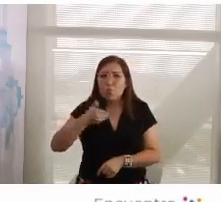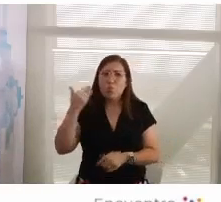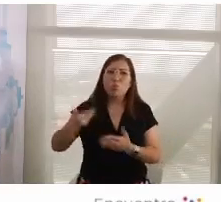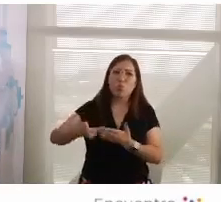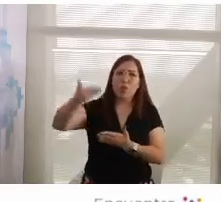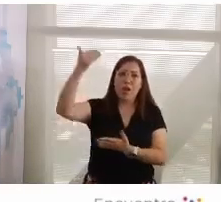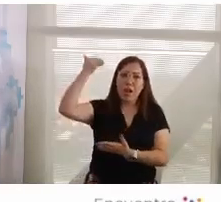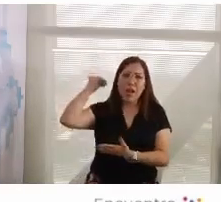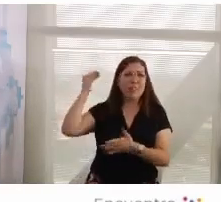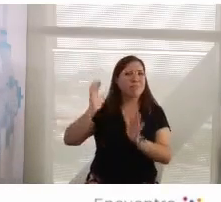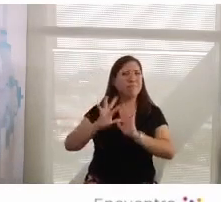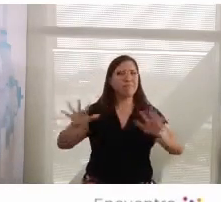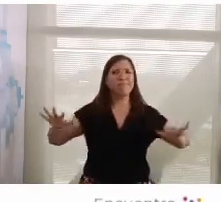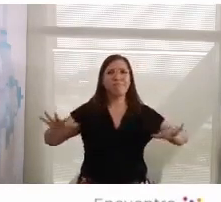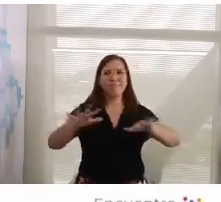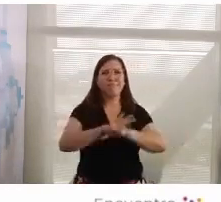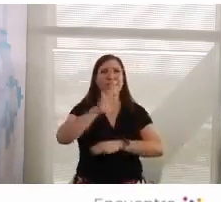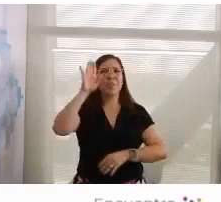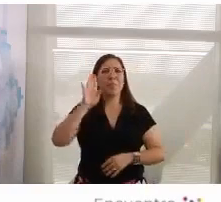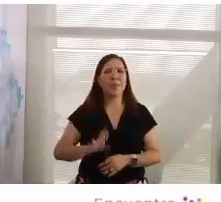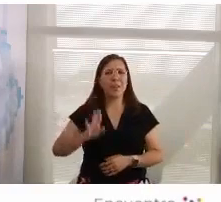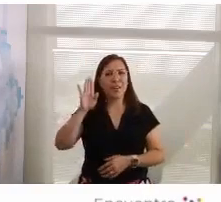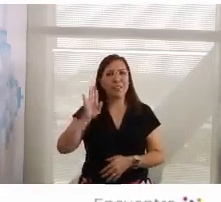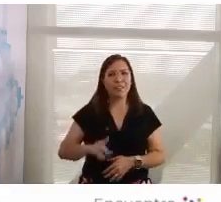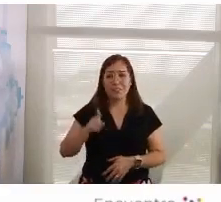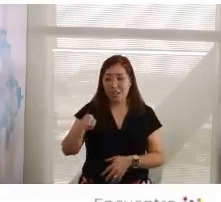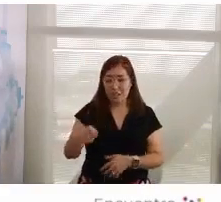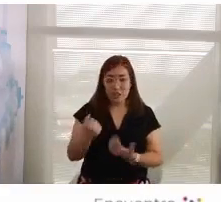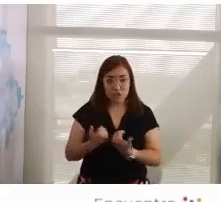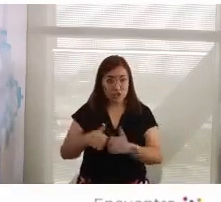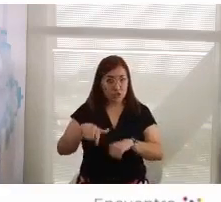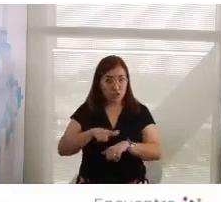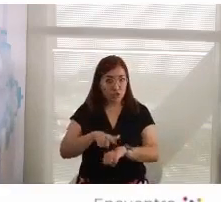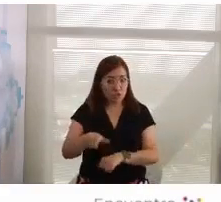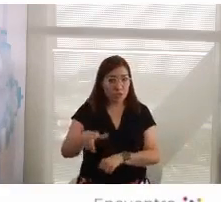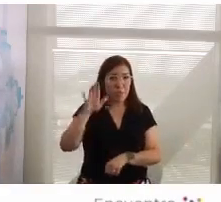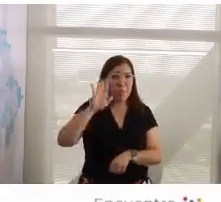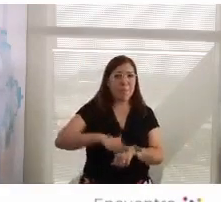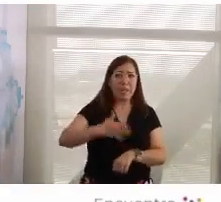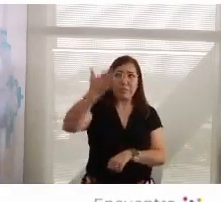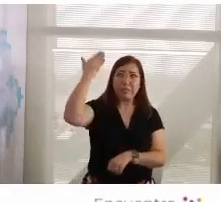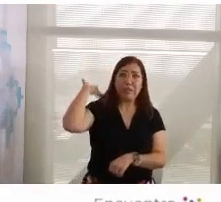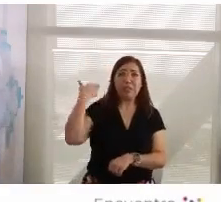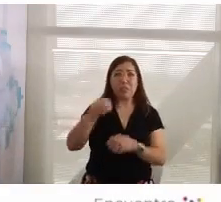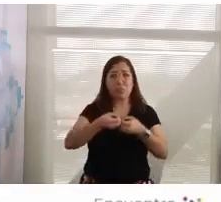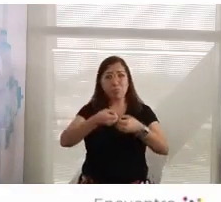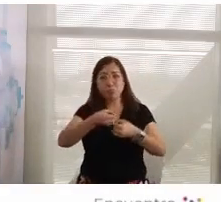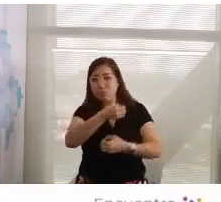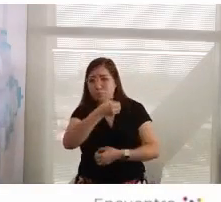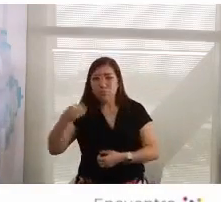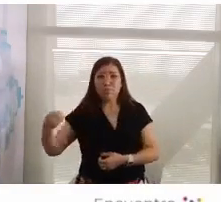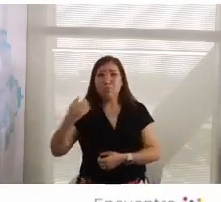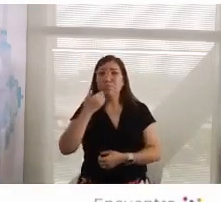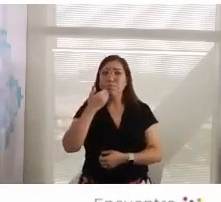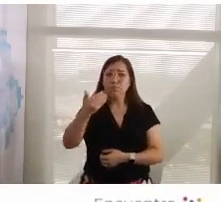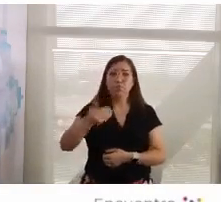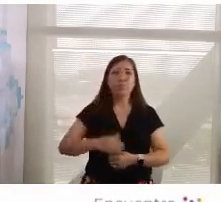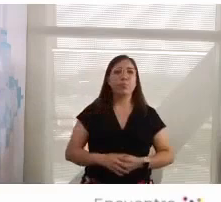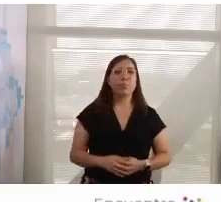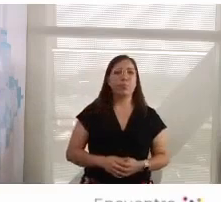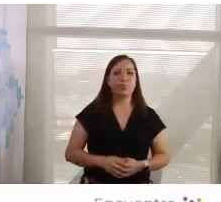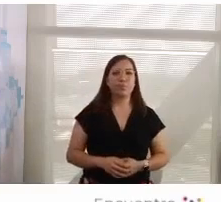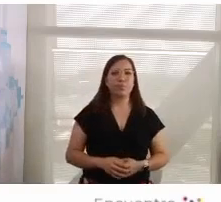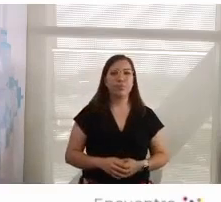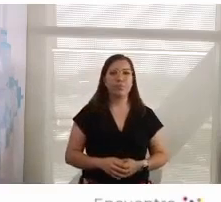parecían que la sociedad estaba más organizada de arriba para los